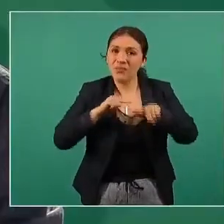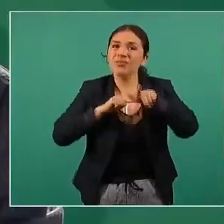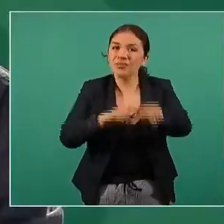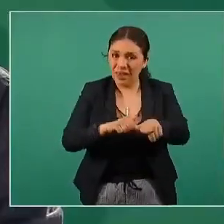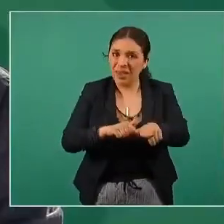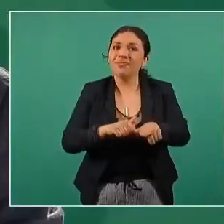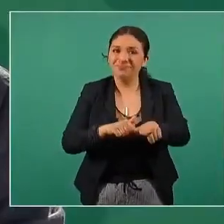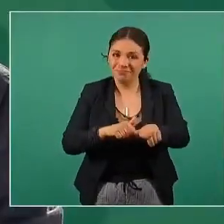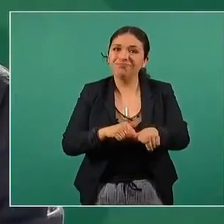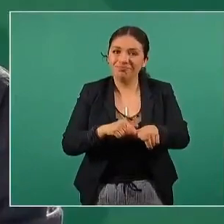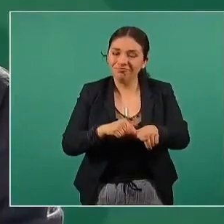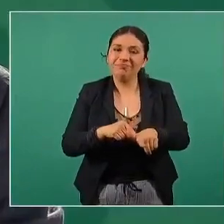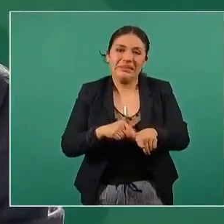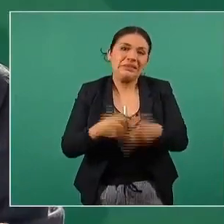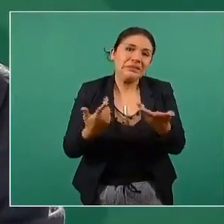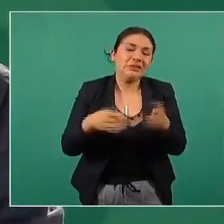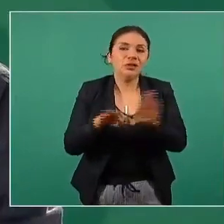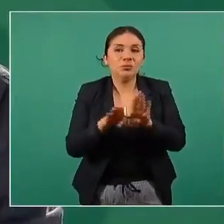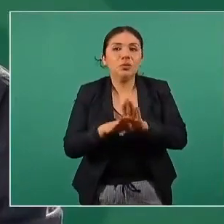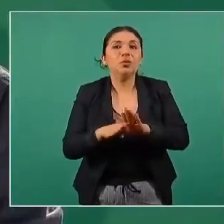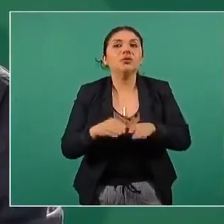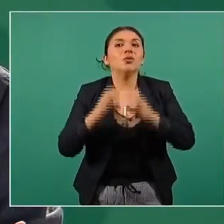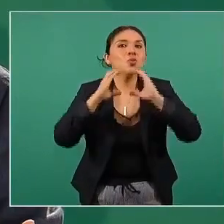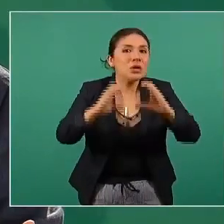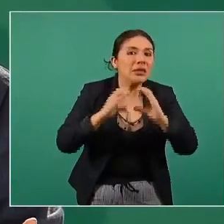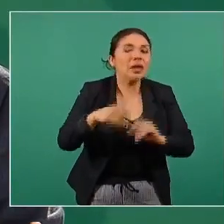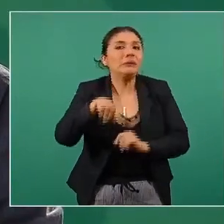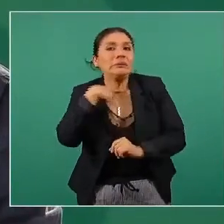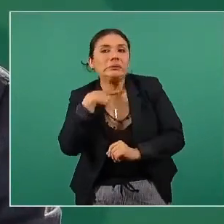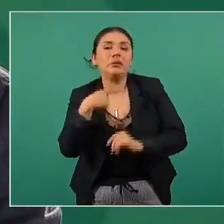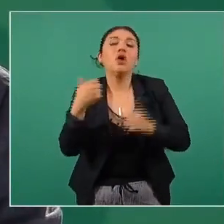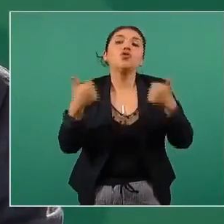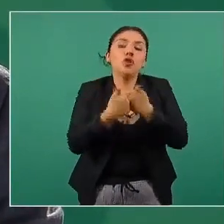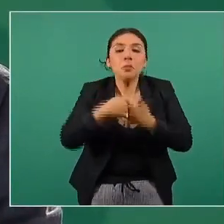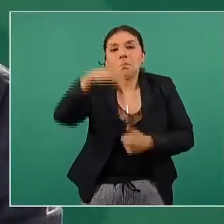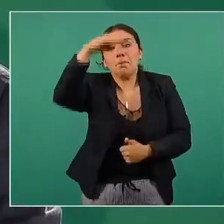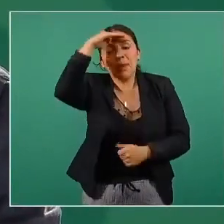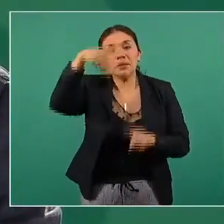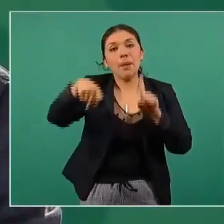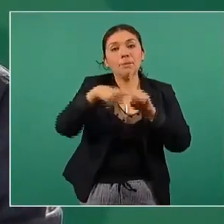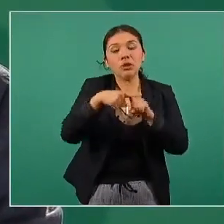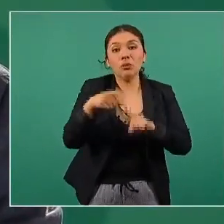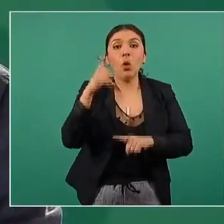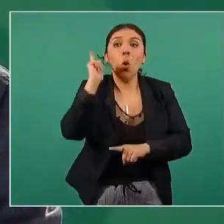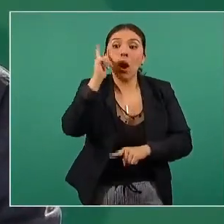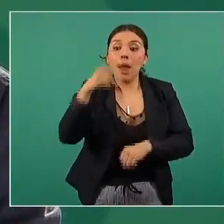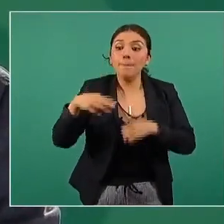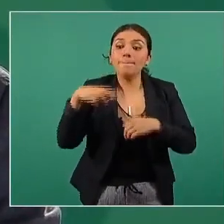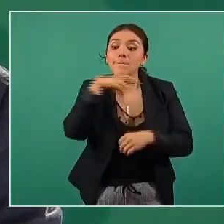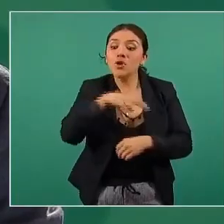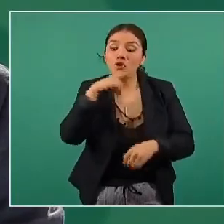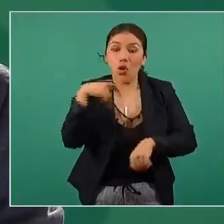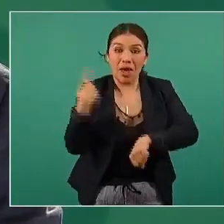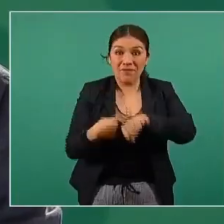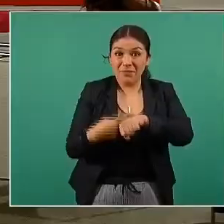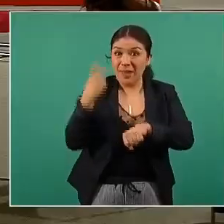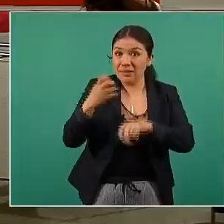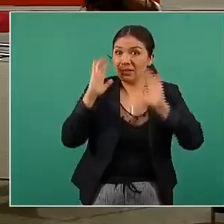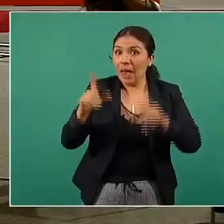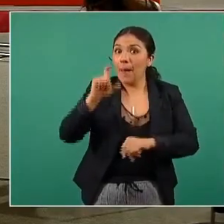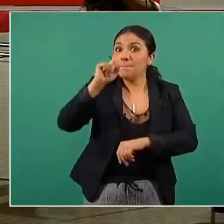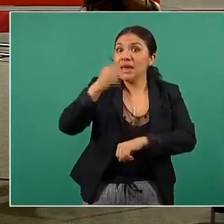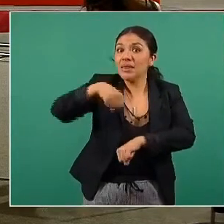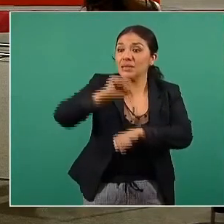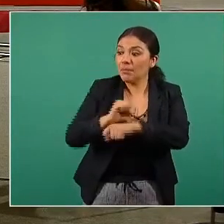precaución y tengamos la esperanza de que la epidemia, que se ha reducido ya por 20